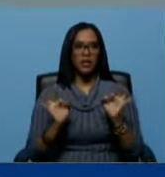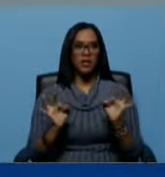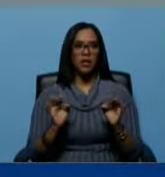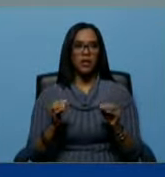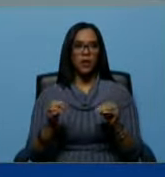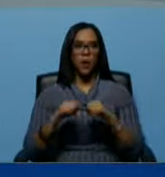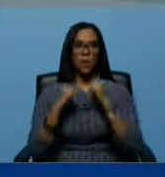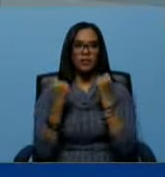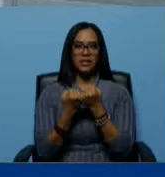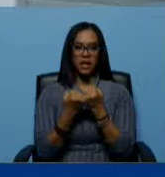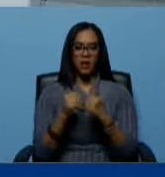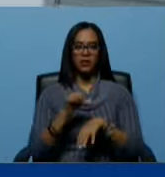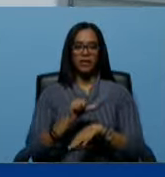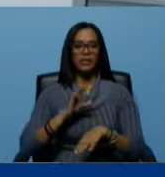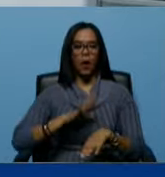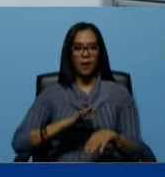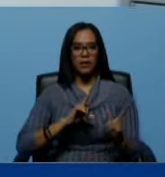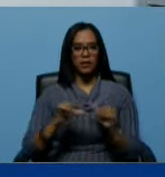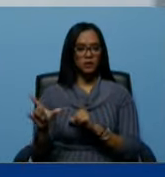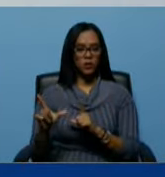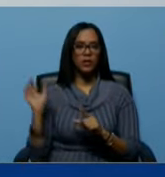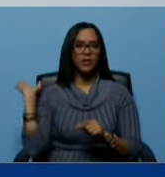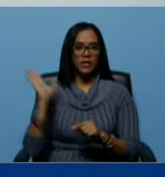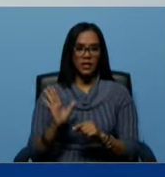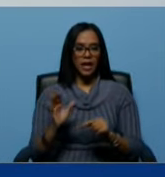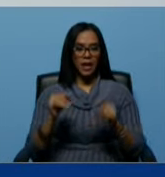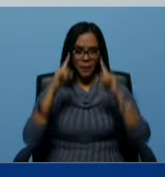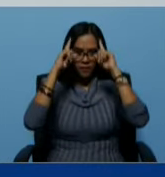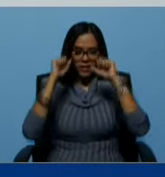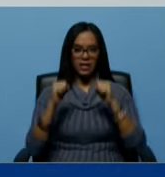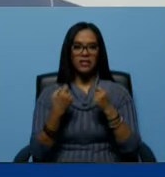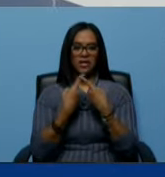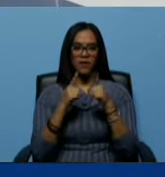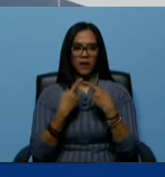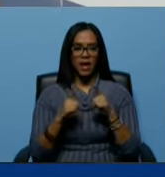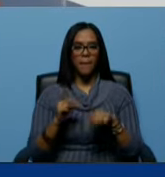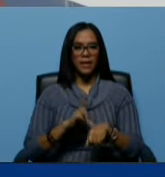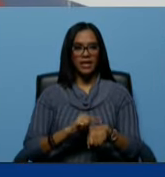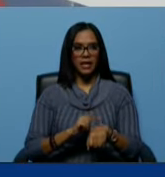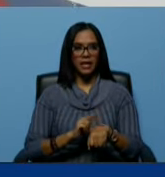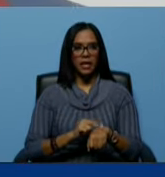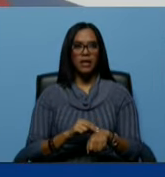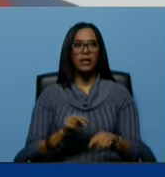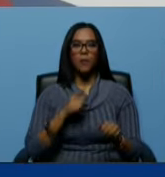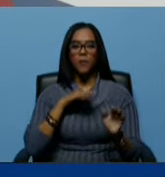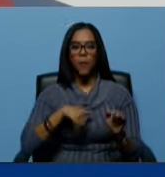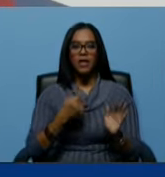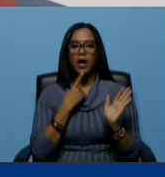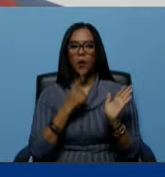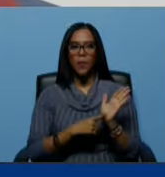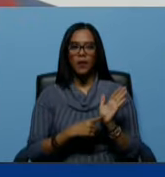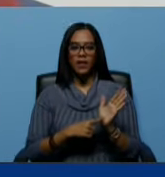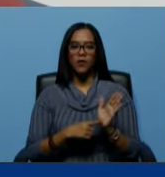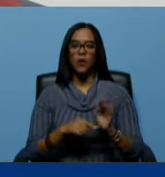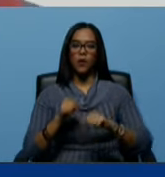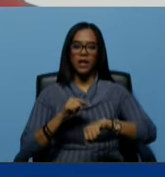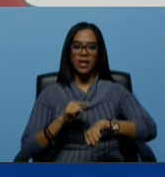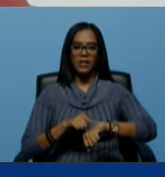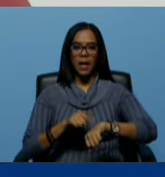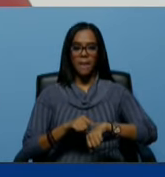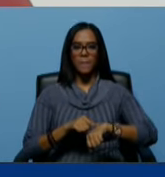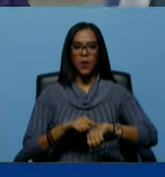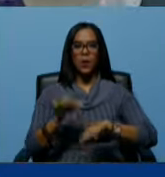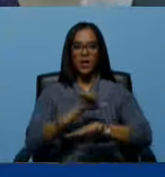está operativo, podemos traer especialistas de las diversas especialidades médicas que puedan cumplir con el turno quirúrgico en esta